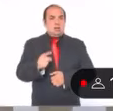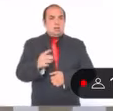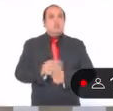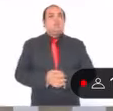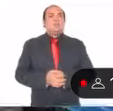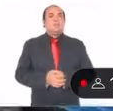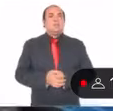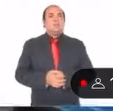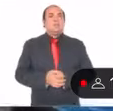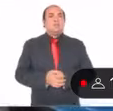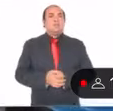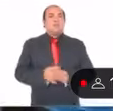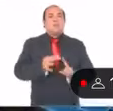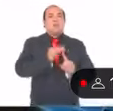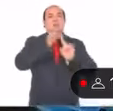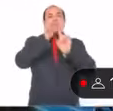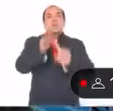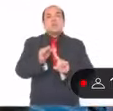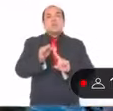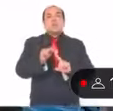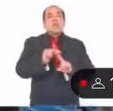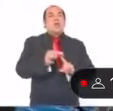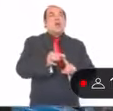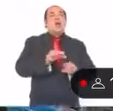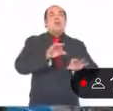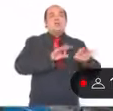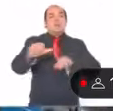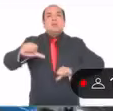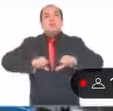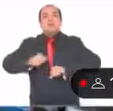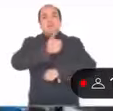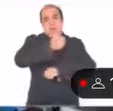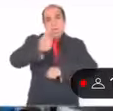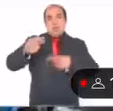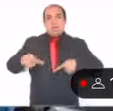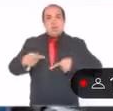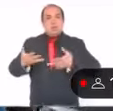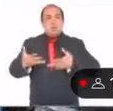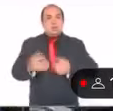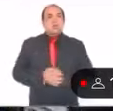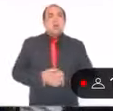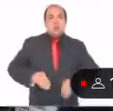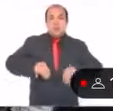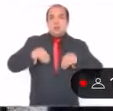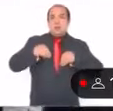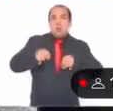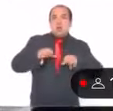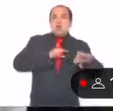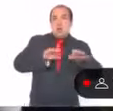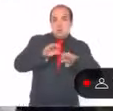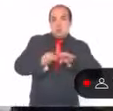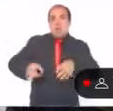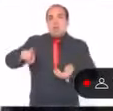orienta la actuación de todas y cada una de las personas que se desempeñan en las instituciones